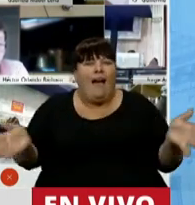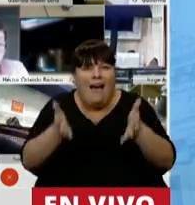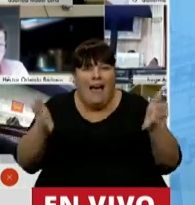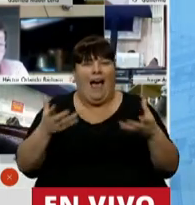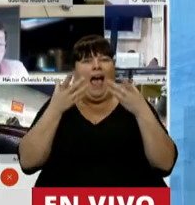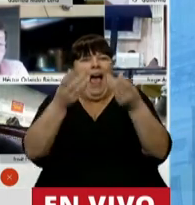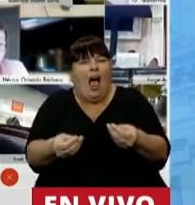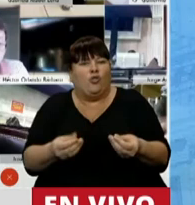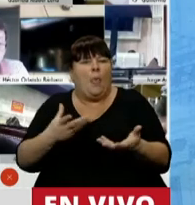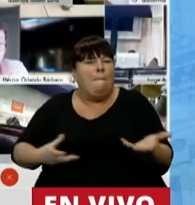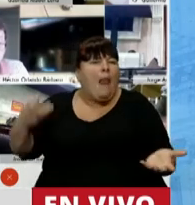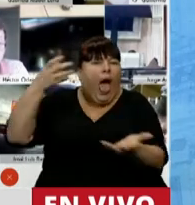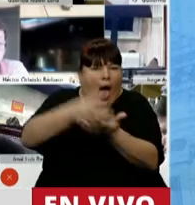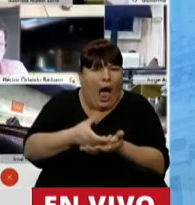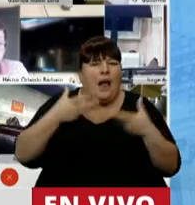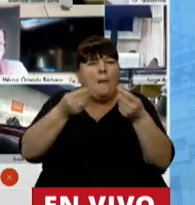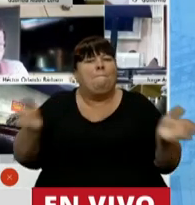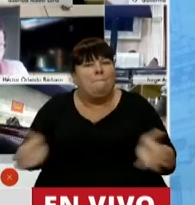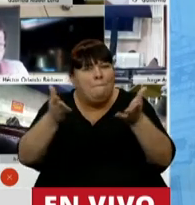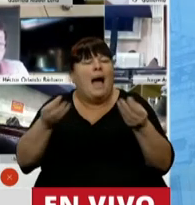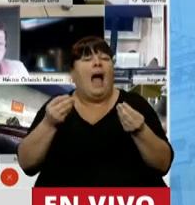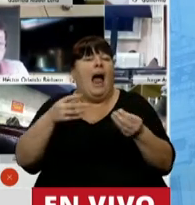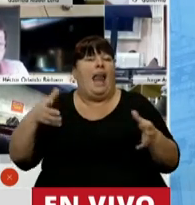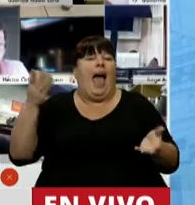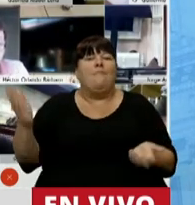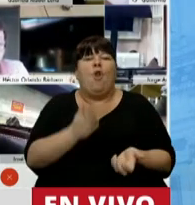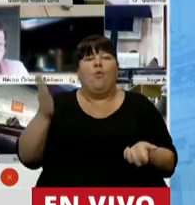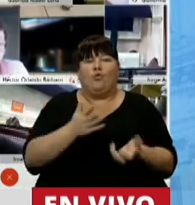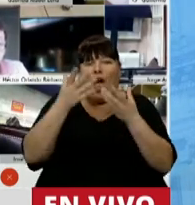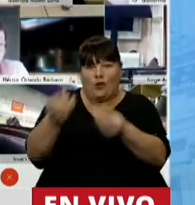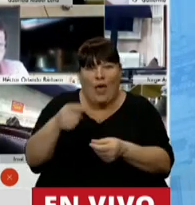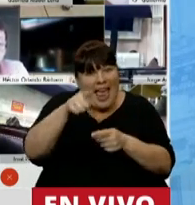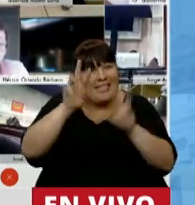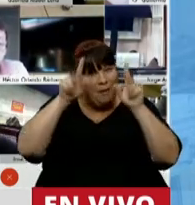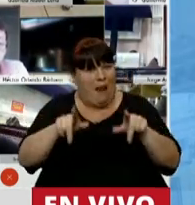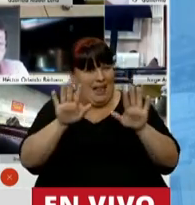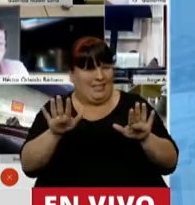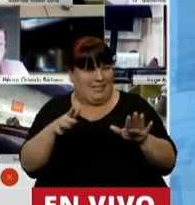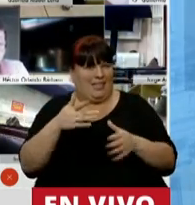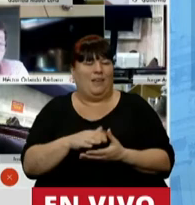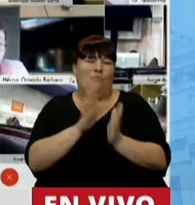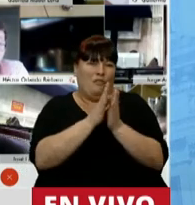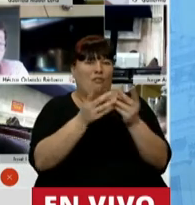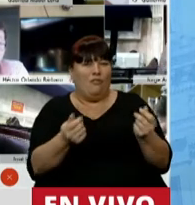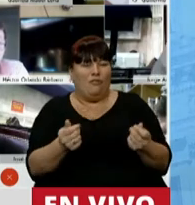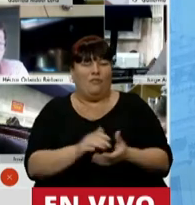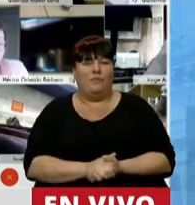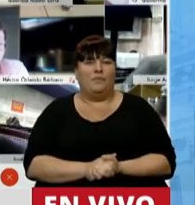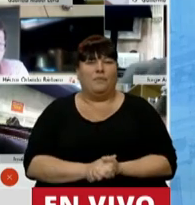con ingentes sumas dinerarias que se vuelcan al sector productivo. Diputada, le pido si puede ir redondeando.